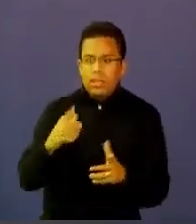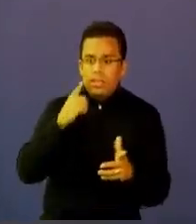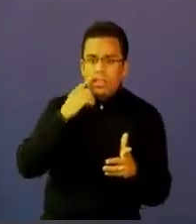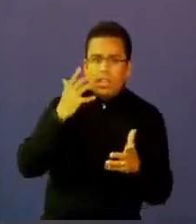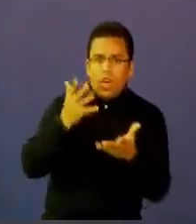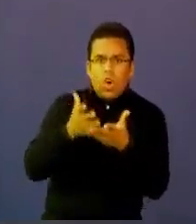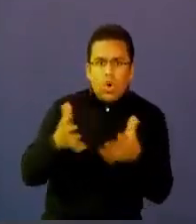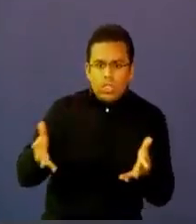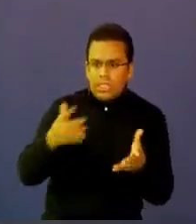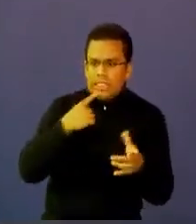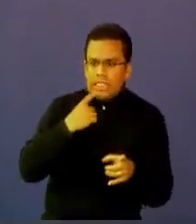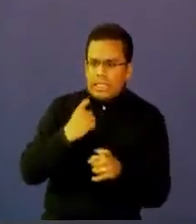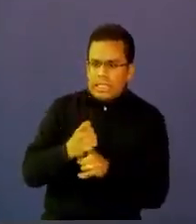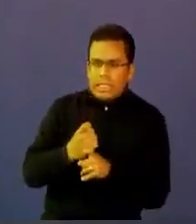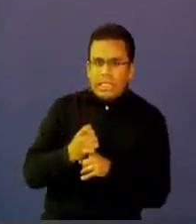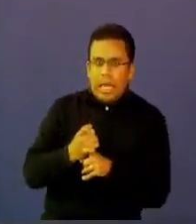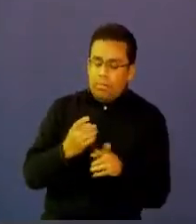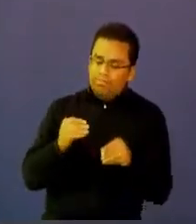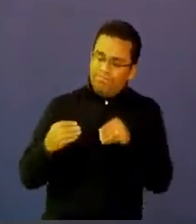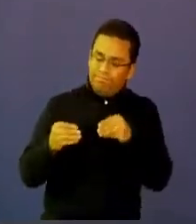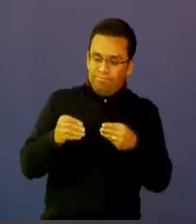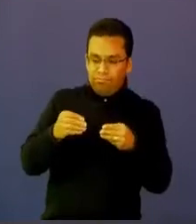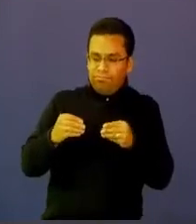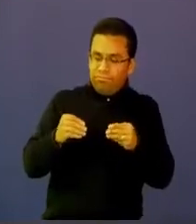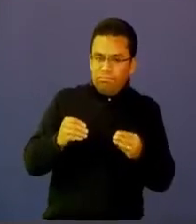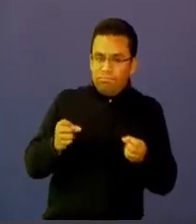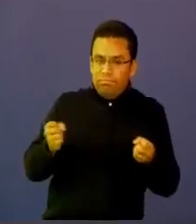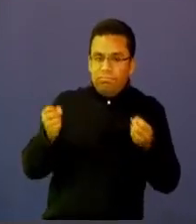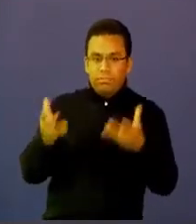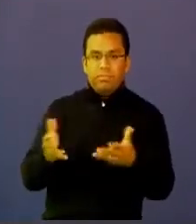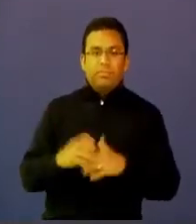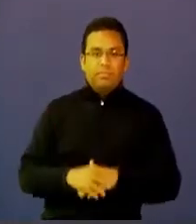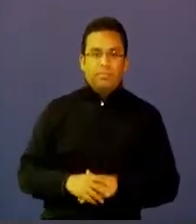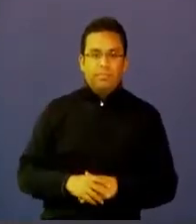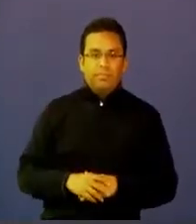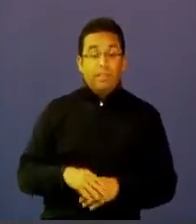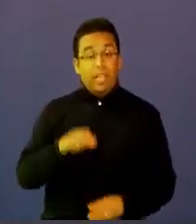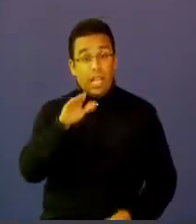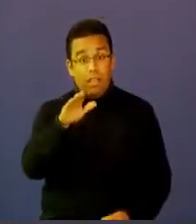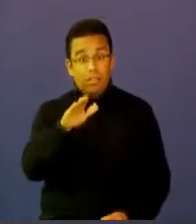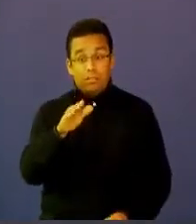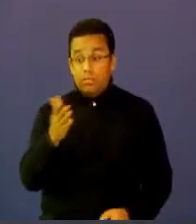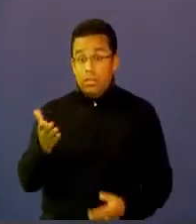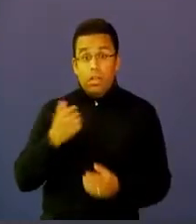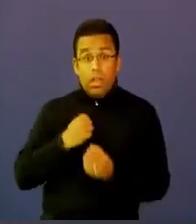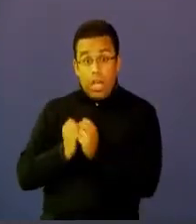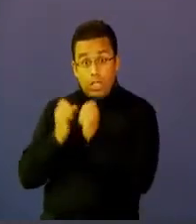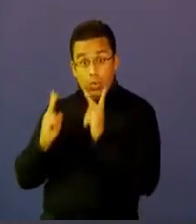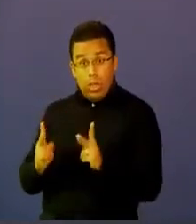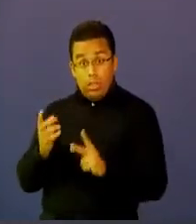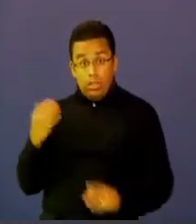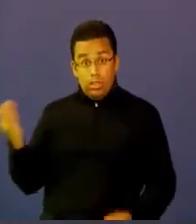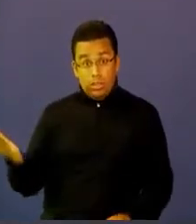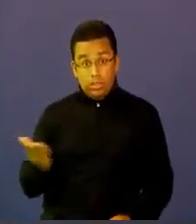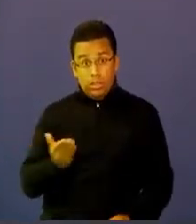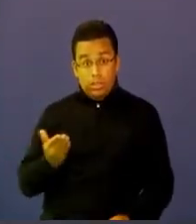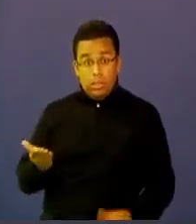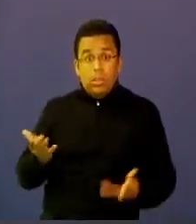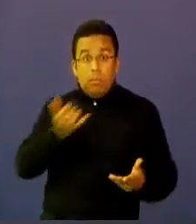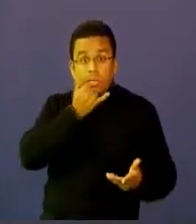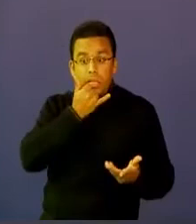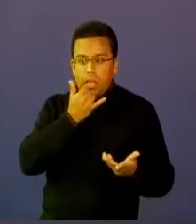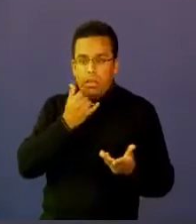flexibles y ese es un reto que tenemos que plantearnos profesores. Nuestros estudiantes cada vez más también desarrollan